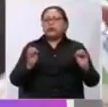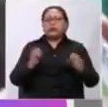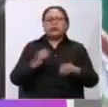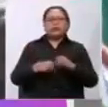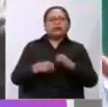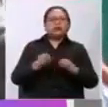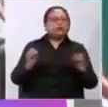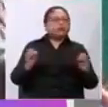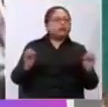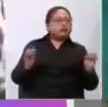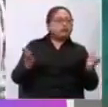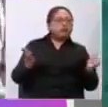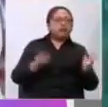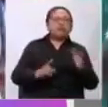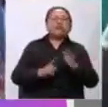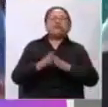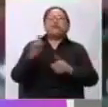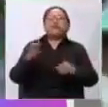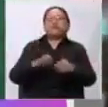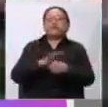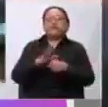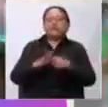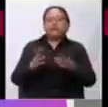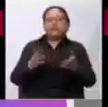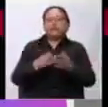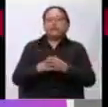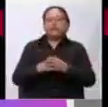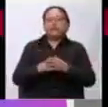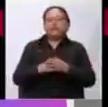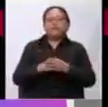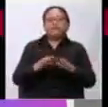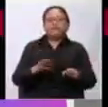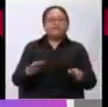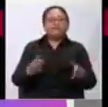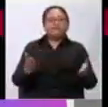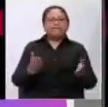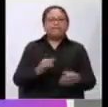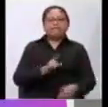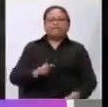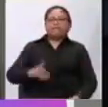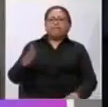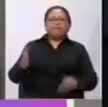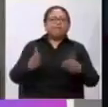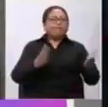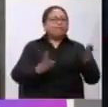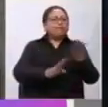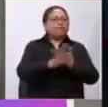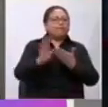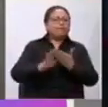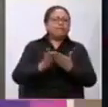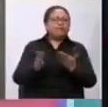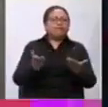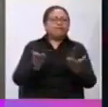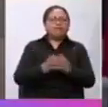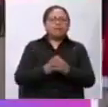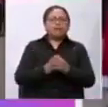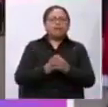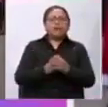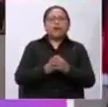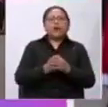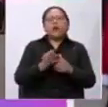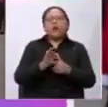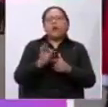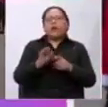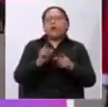mecanismos alternativos para que NNAs puedan acudir, puedan encontrar un mecanismo o las NNAs puedan